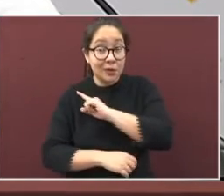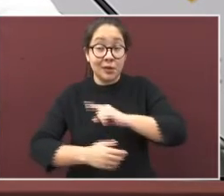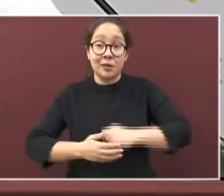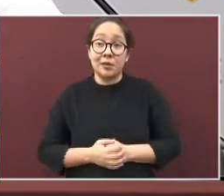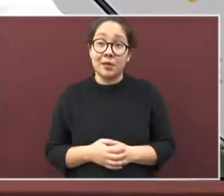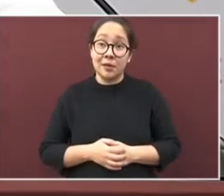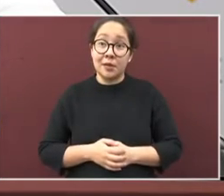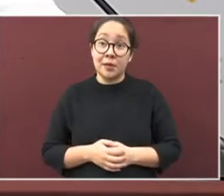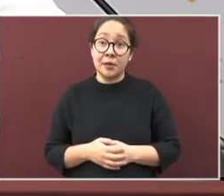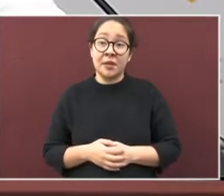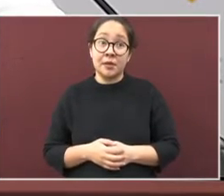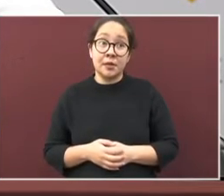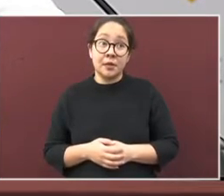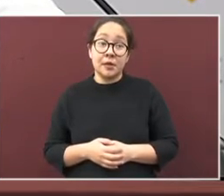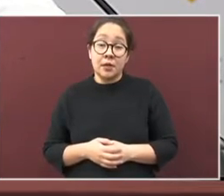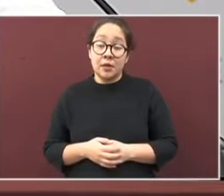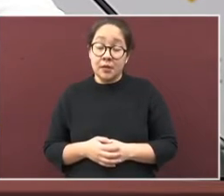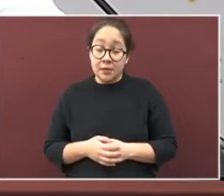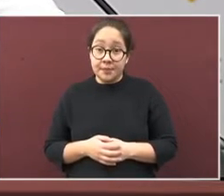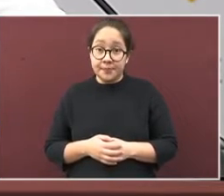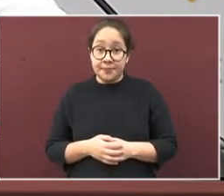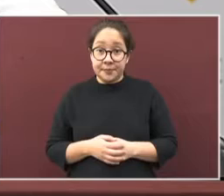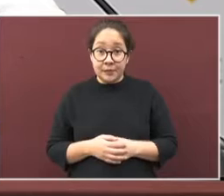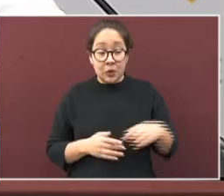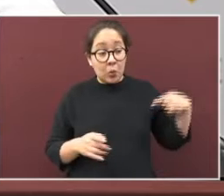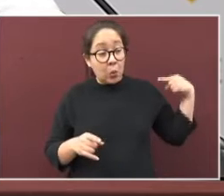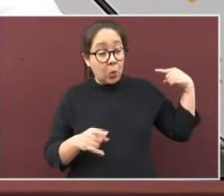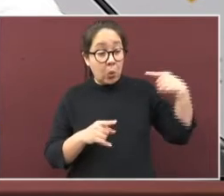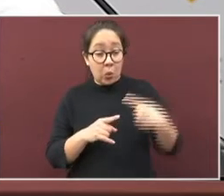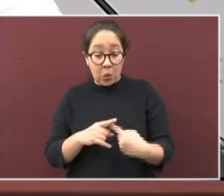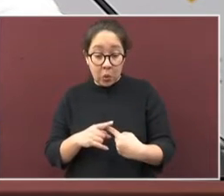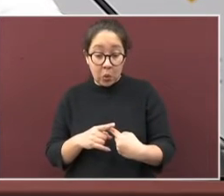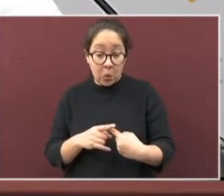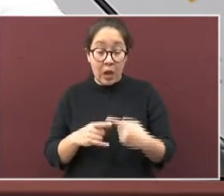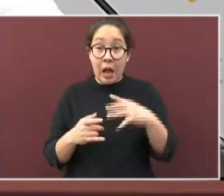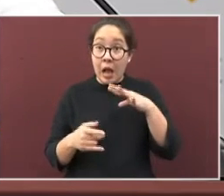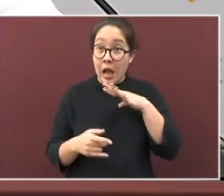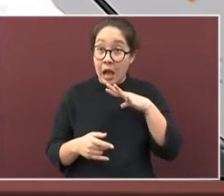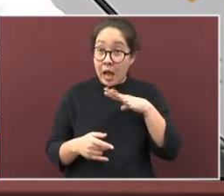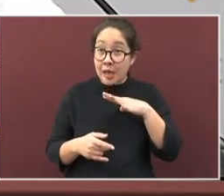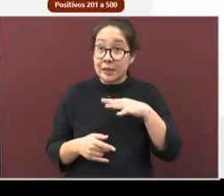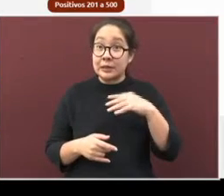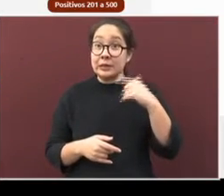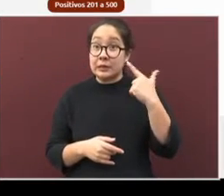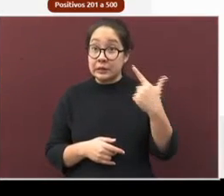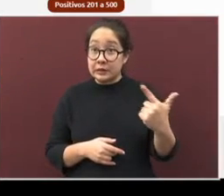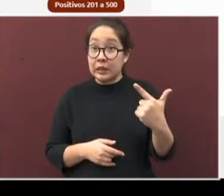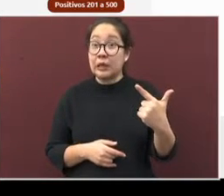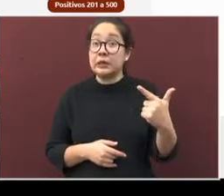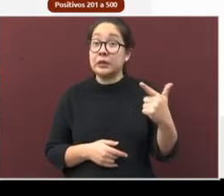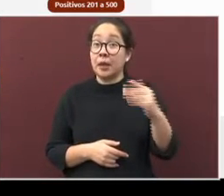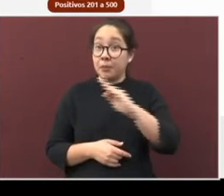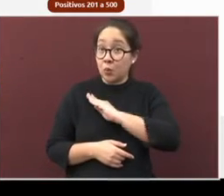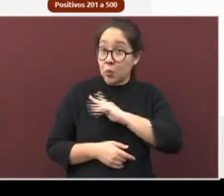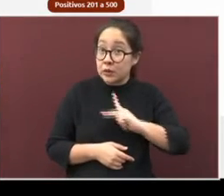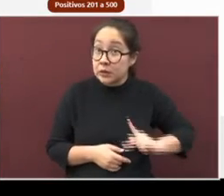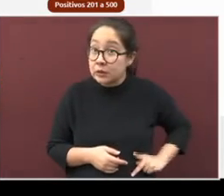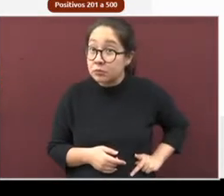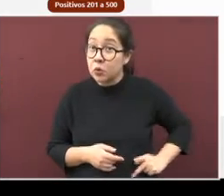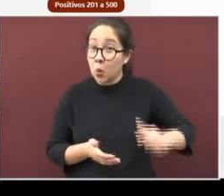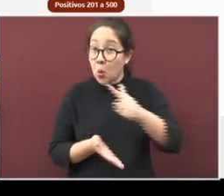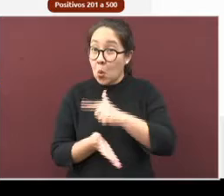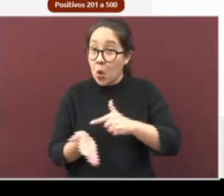Pues hasta ahora estamos registrando a 7 municipios en